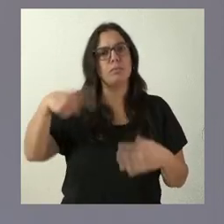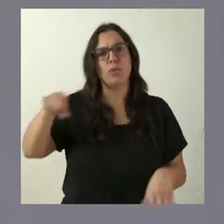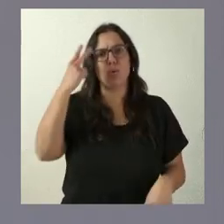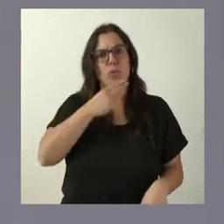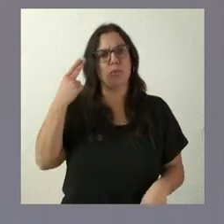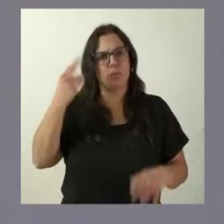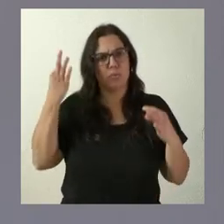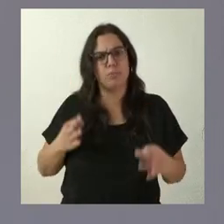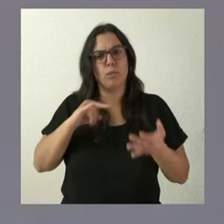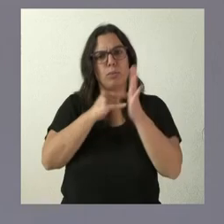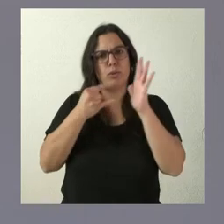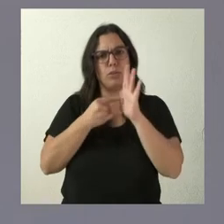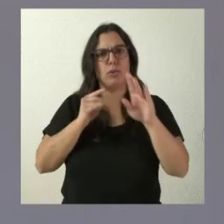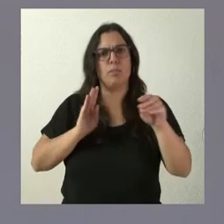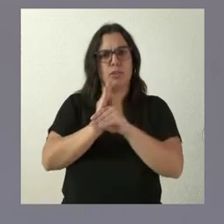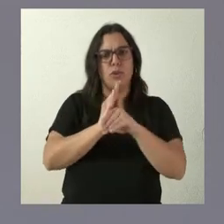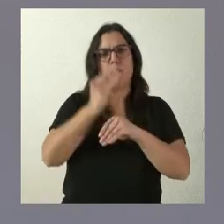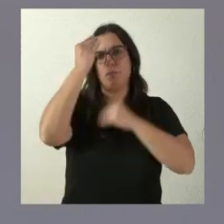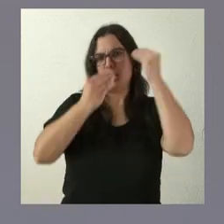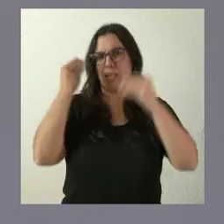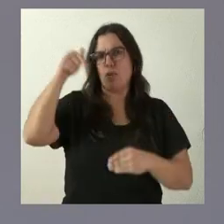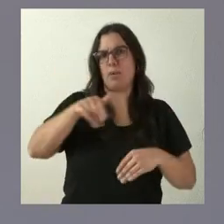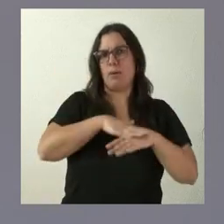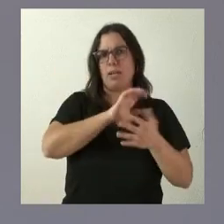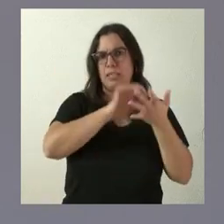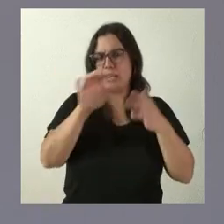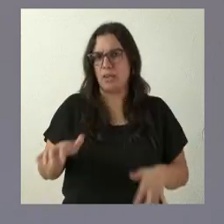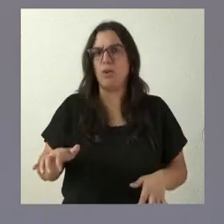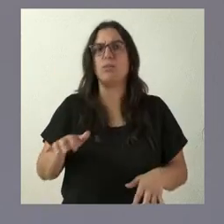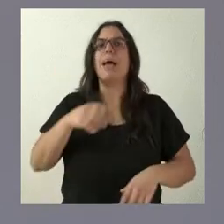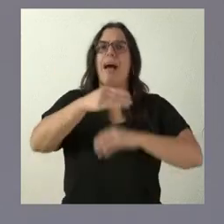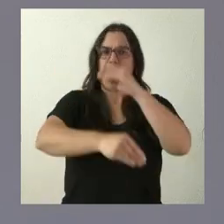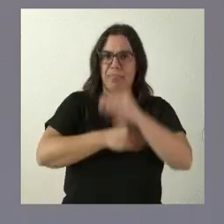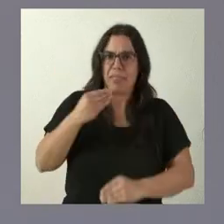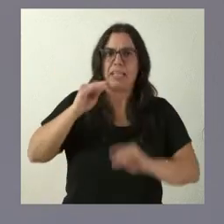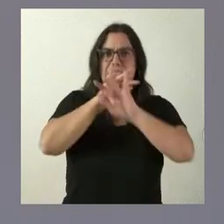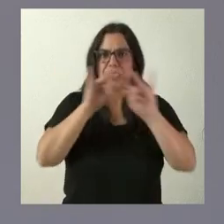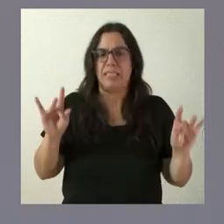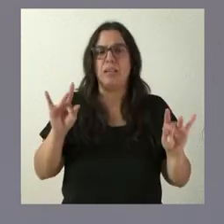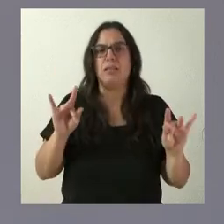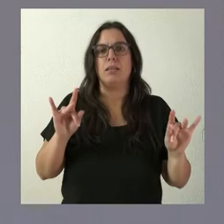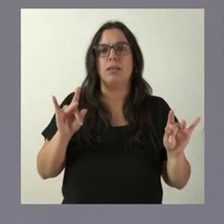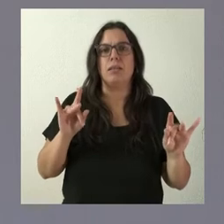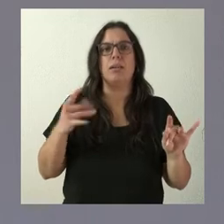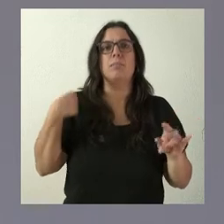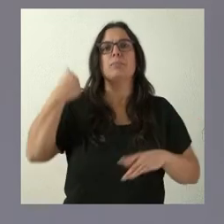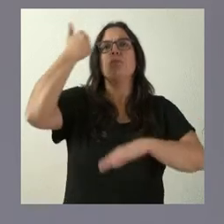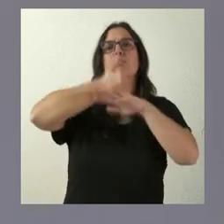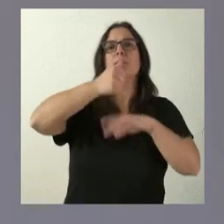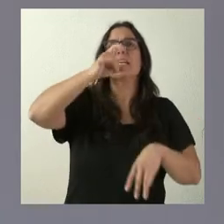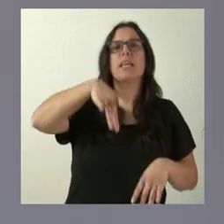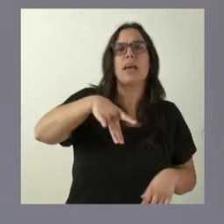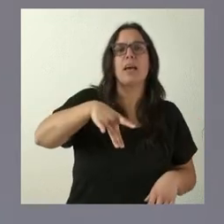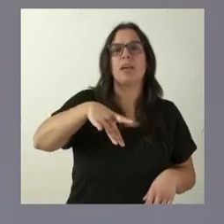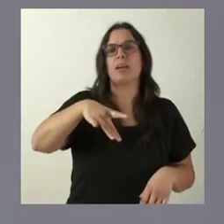con el proyecto de inversión que tienen planteado para Castilla y León. Lo van a realizar más allá de quién pueda ser el CEO y de quién pueda ser en un